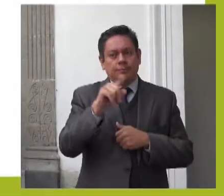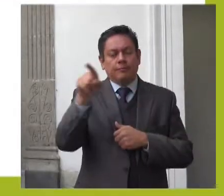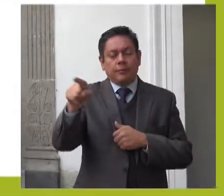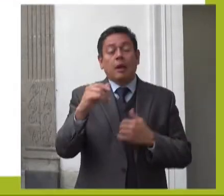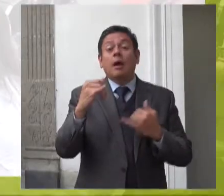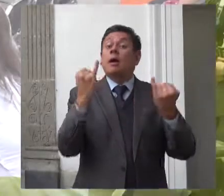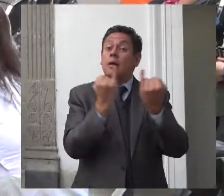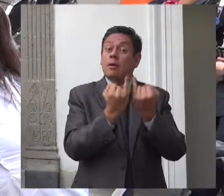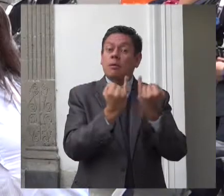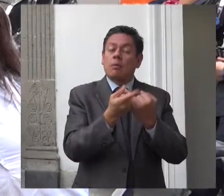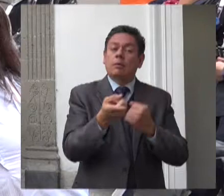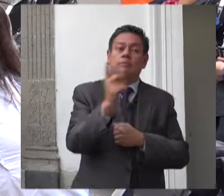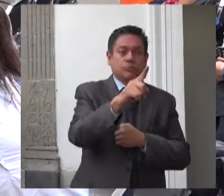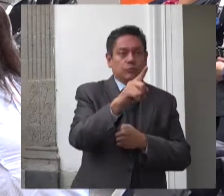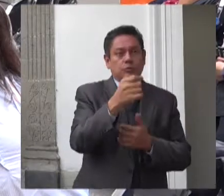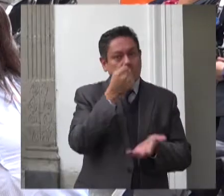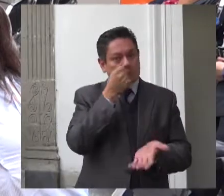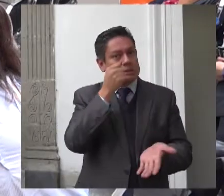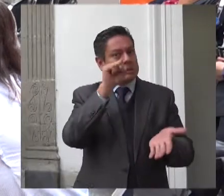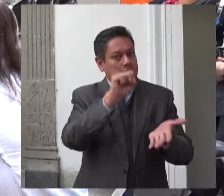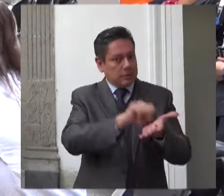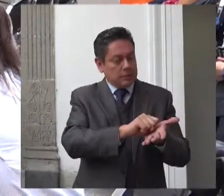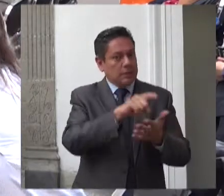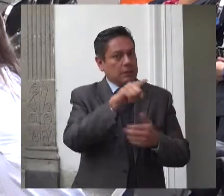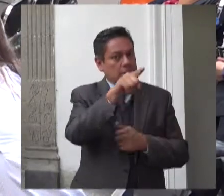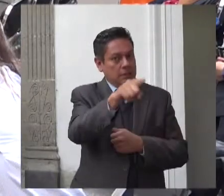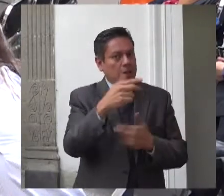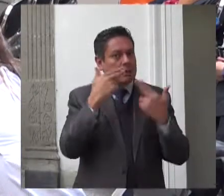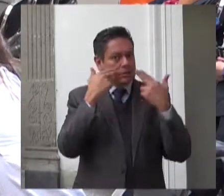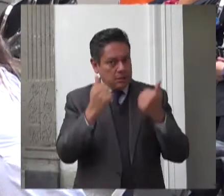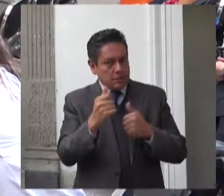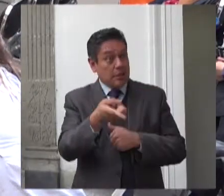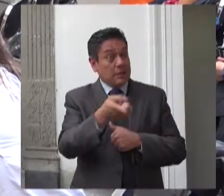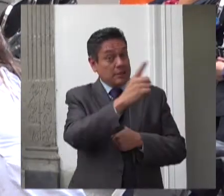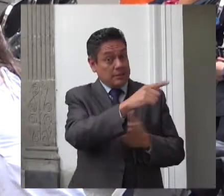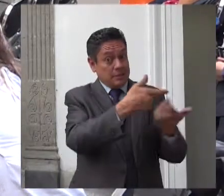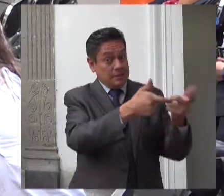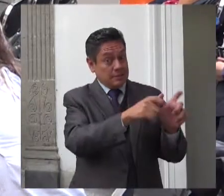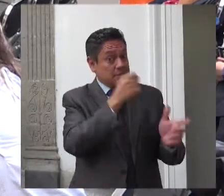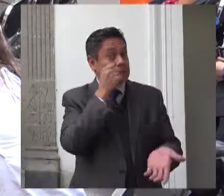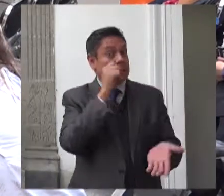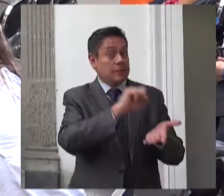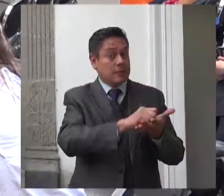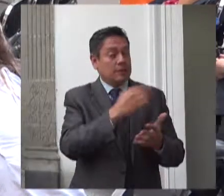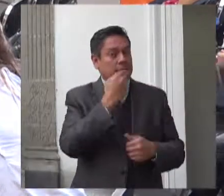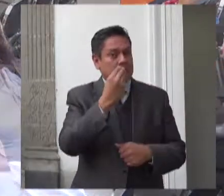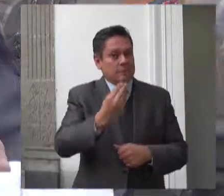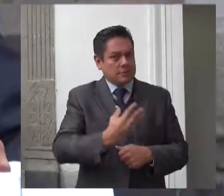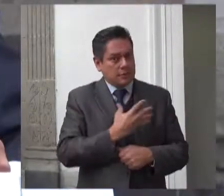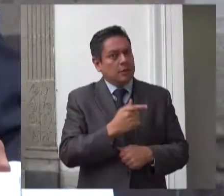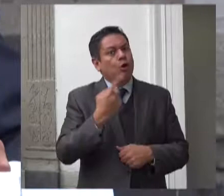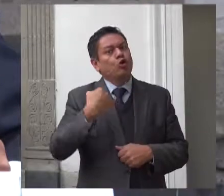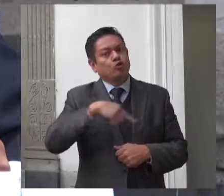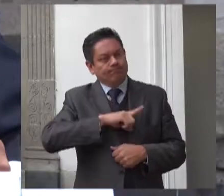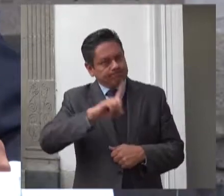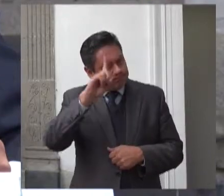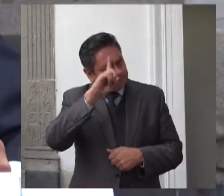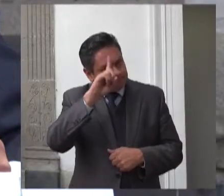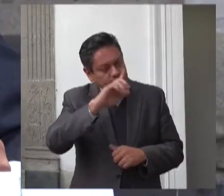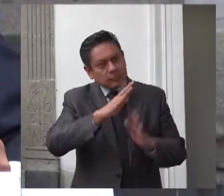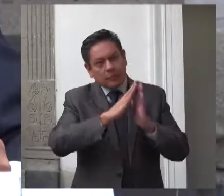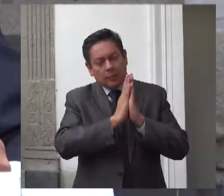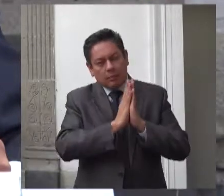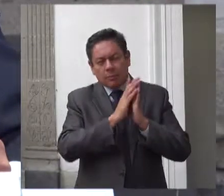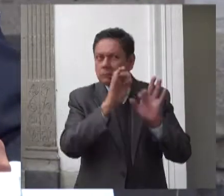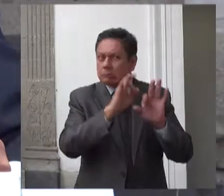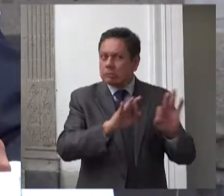Crédito Público garantizar la progresividad de los derechos humanos en los recursos que deben